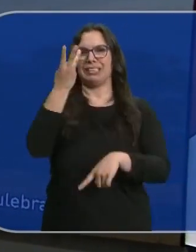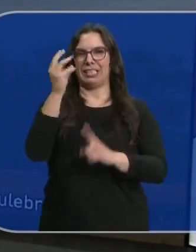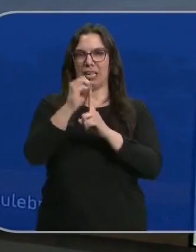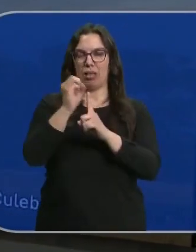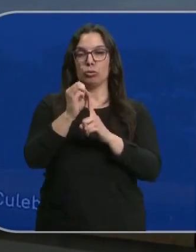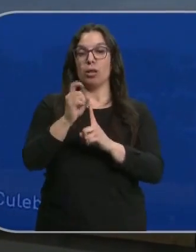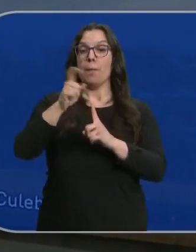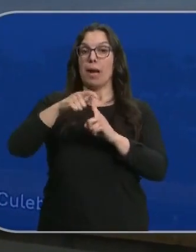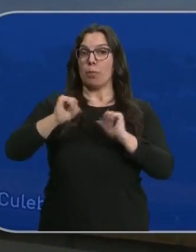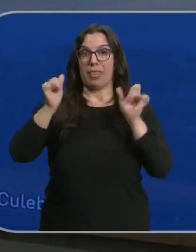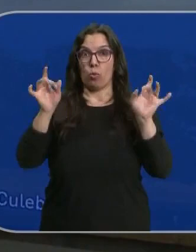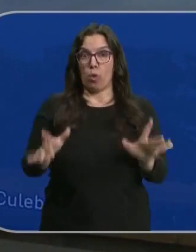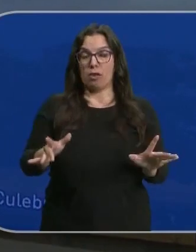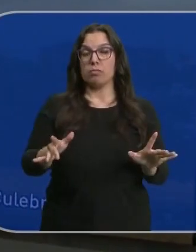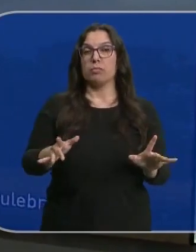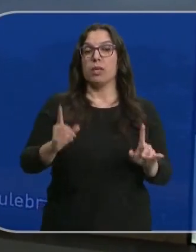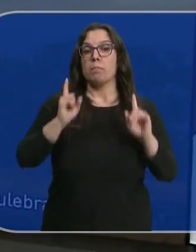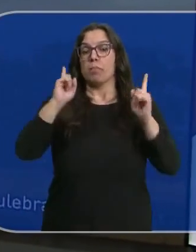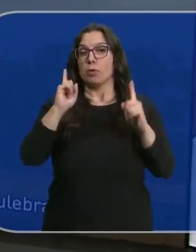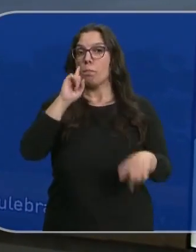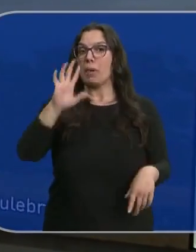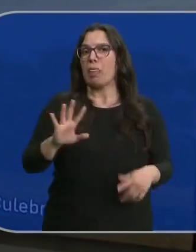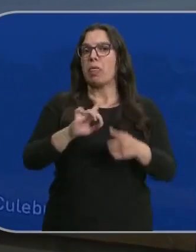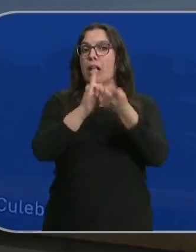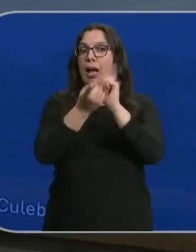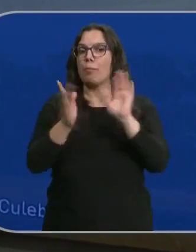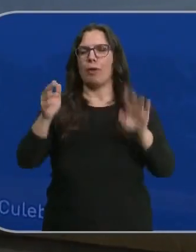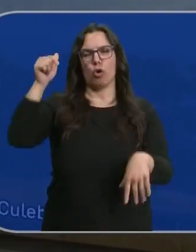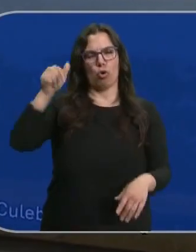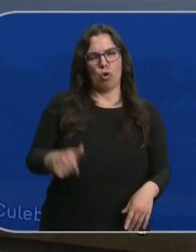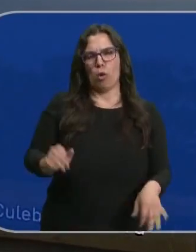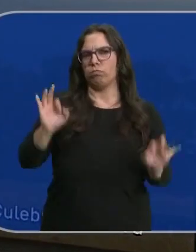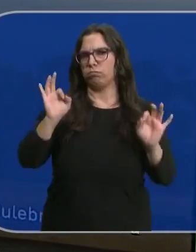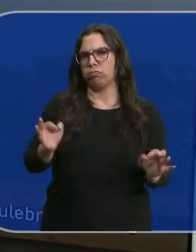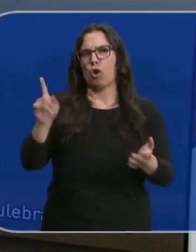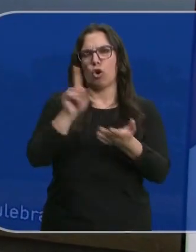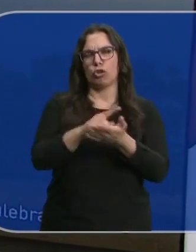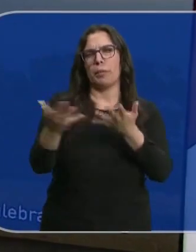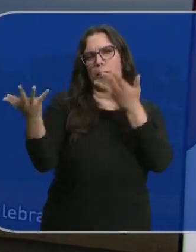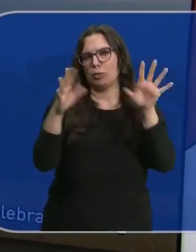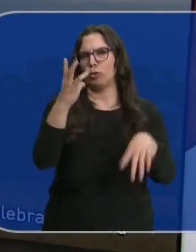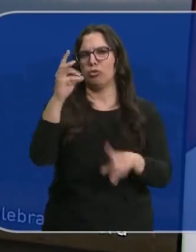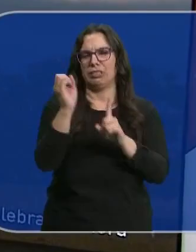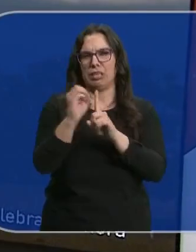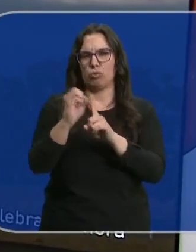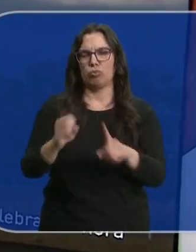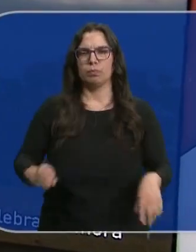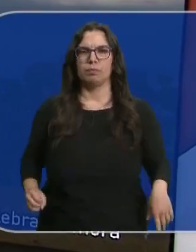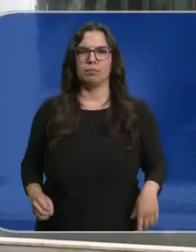Mayo lo hemos comenzado de la misma manera. Las previsiones apuntan cambios, pero hoy los termómetros vuelven a estar en torno a los 30 grados.